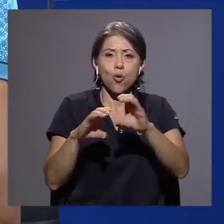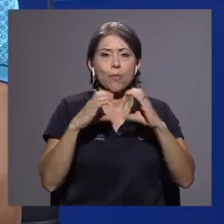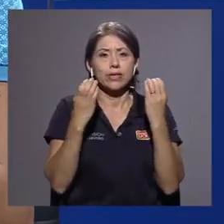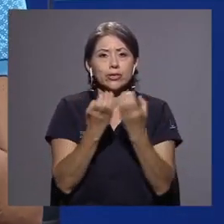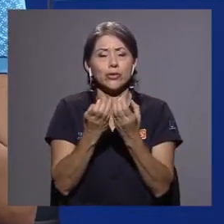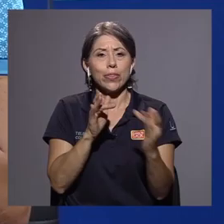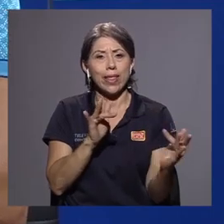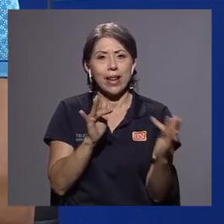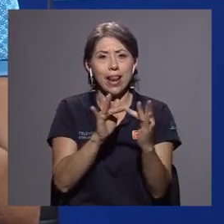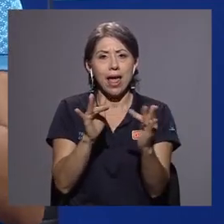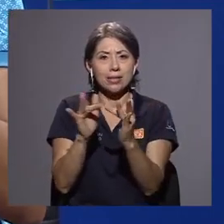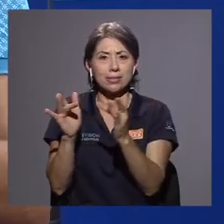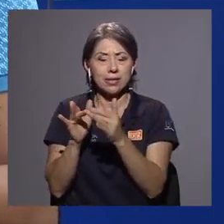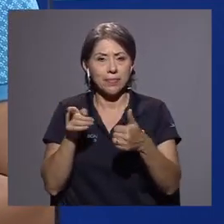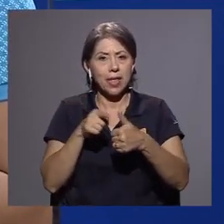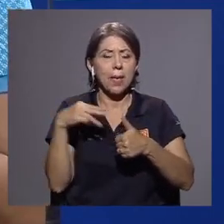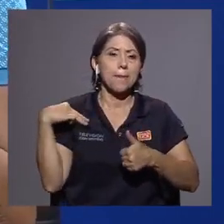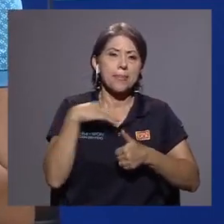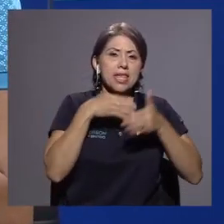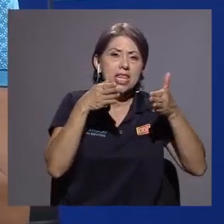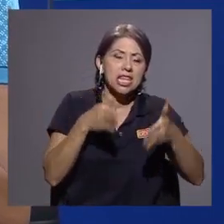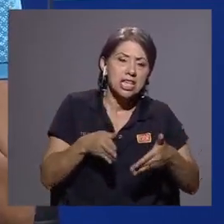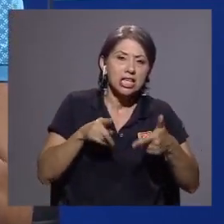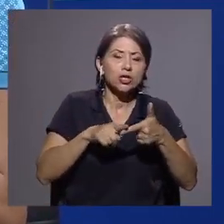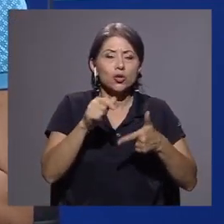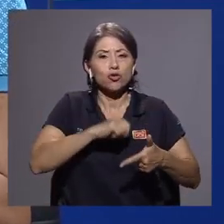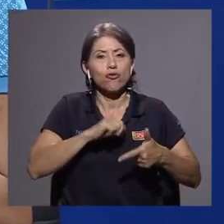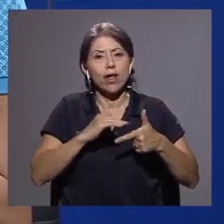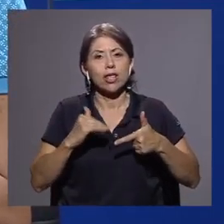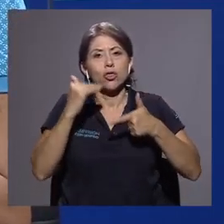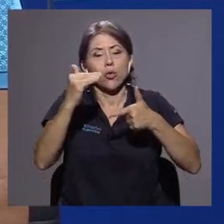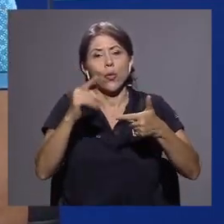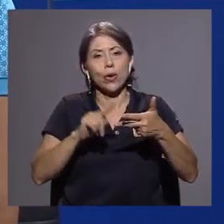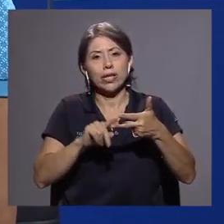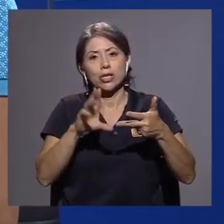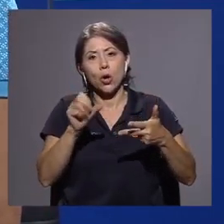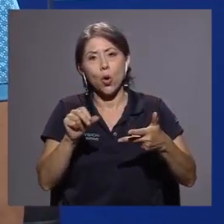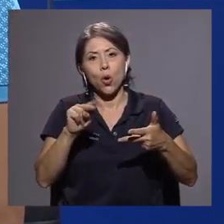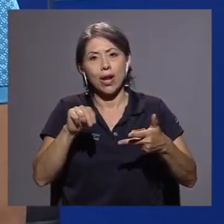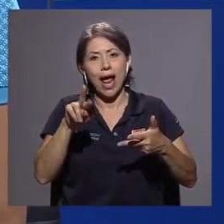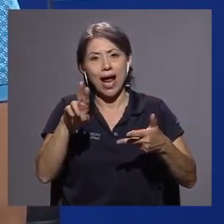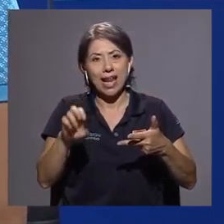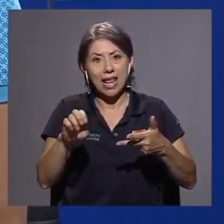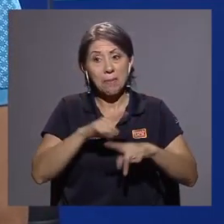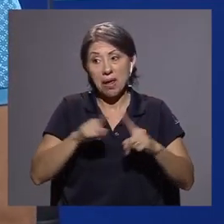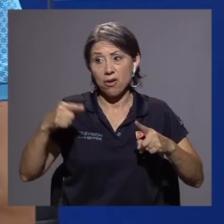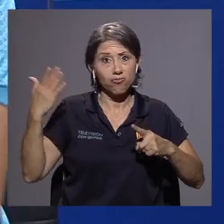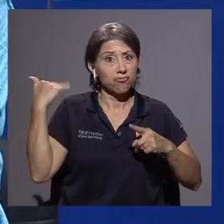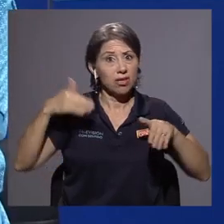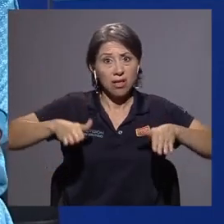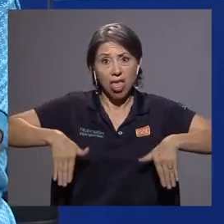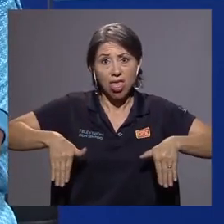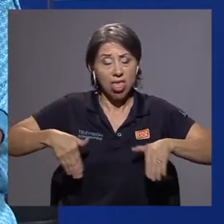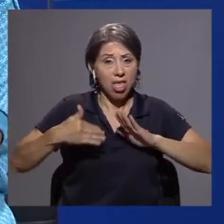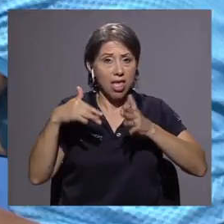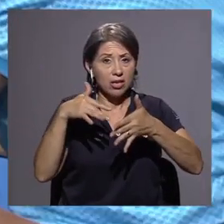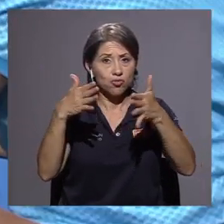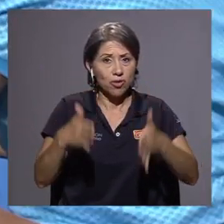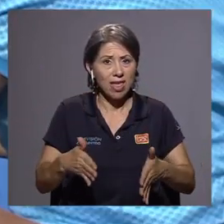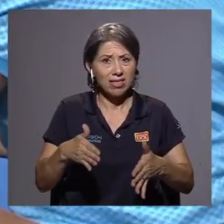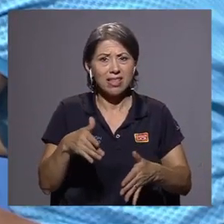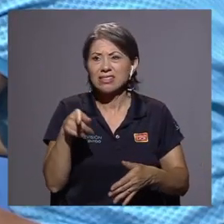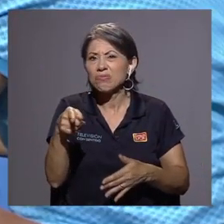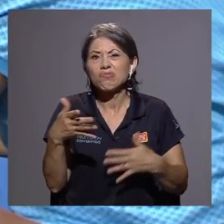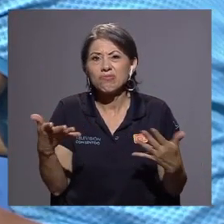están los ministros del ramo, los rectores, CONARE, pero no estaba una representación estudiantil. ¿Qué les representa a ustedes esto?